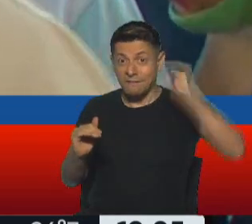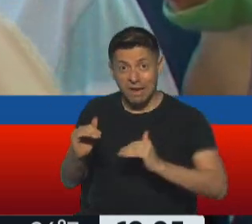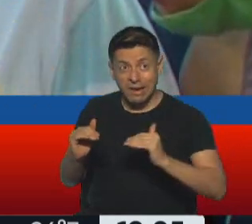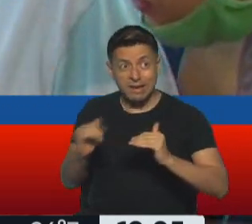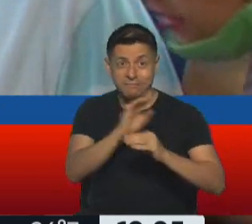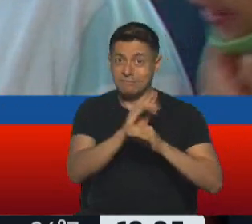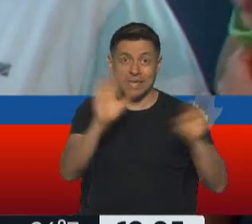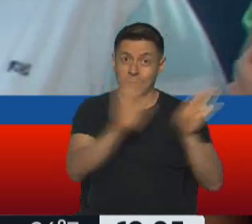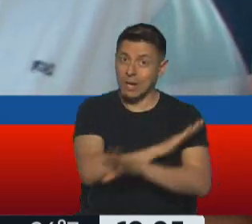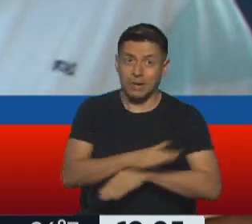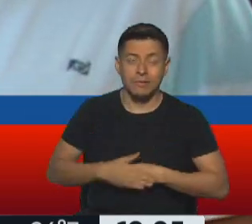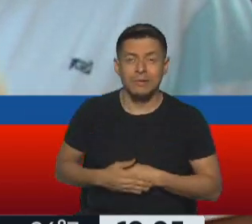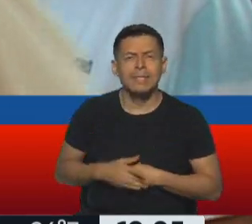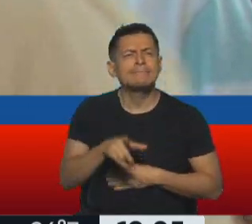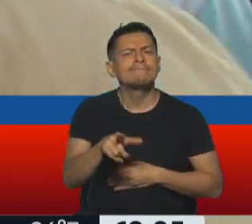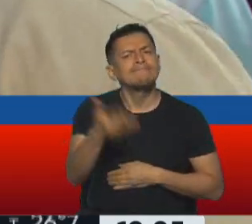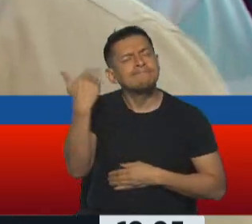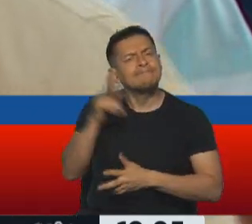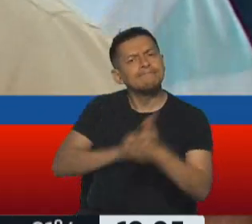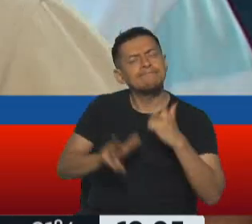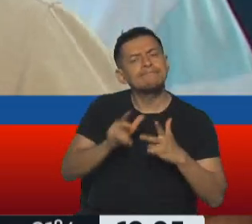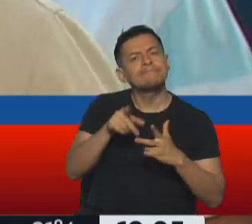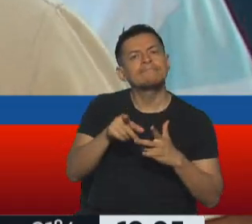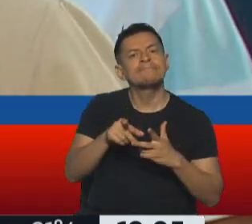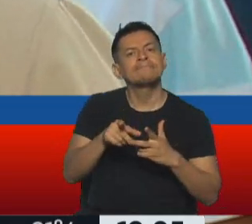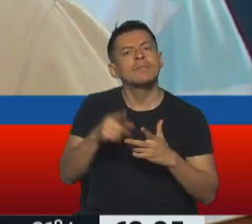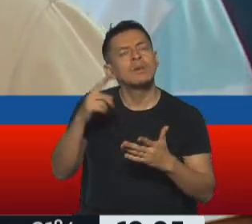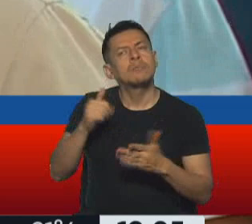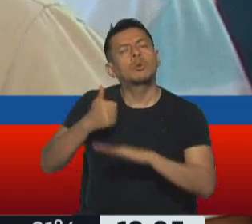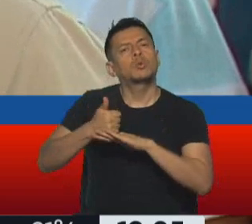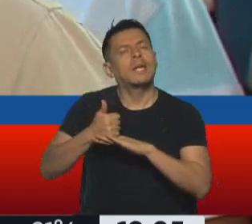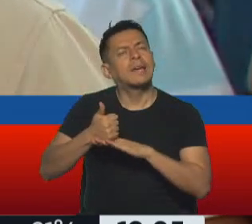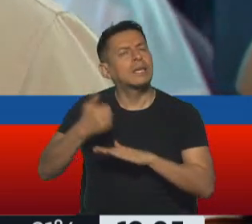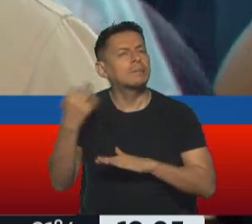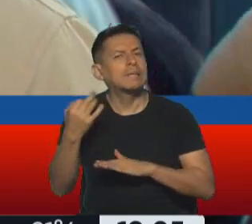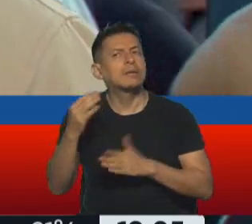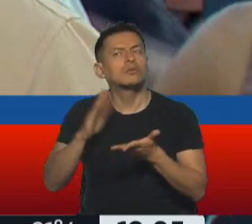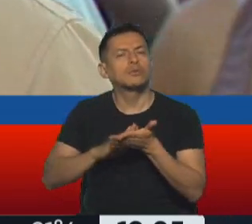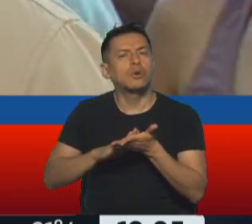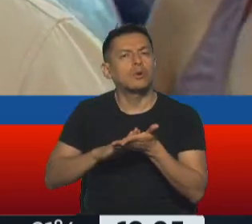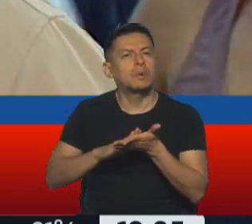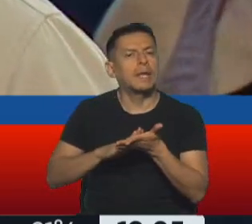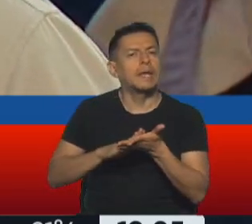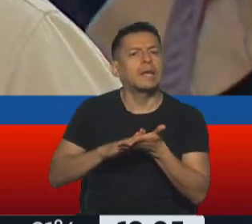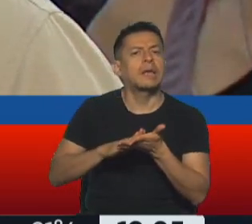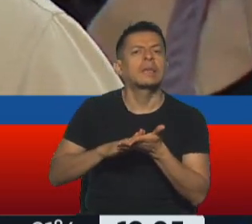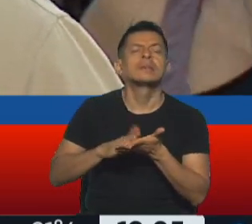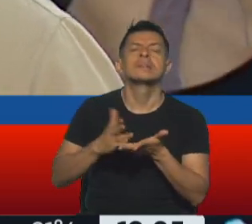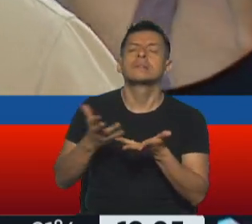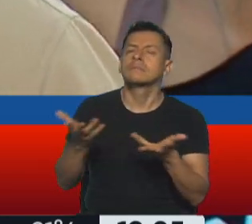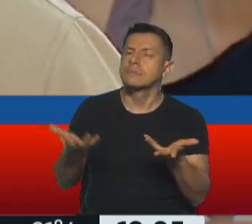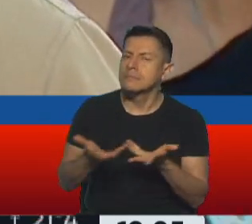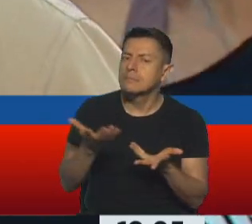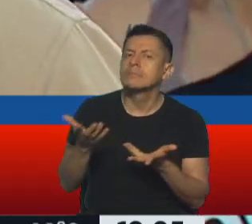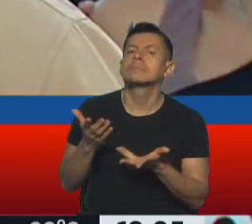equivocado, ¿no? Te escuché en algunos reportajes una postura muy particular con respecto a este fenómeno del crecimiento de la